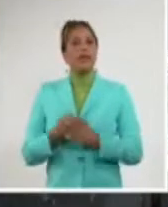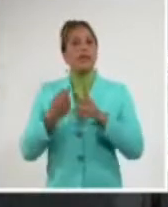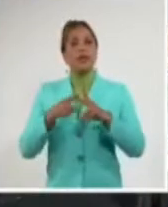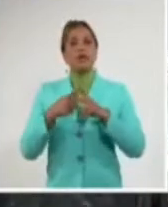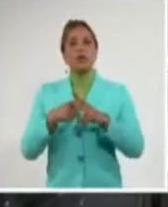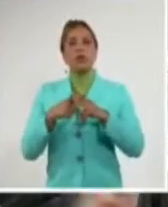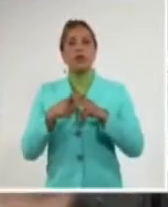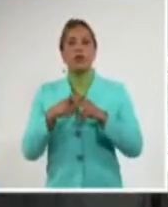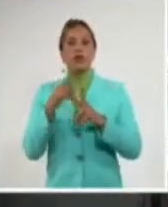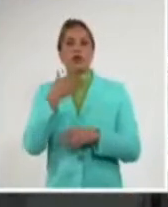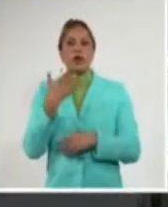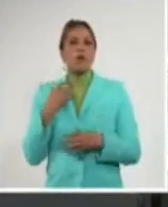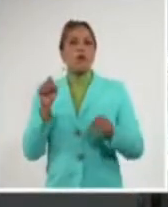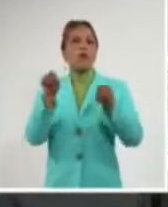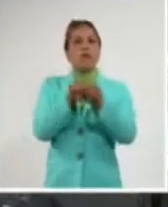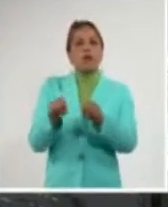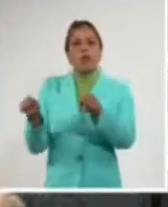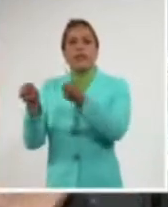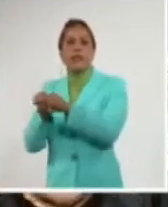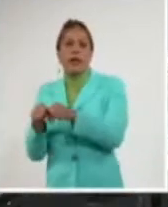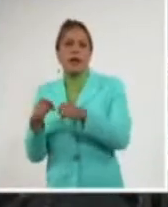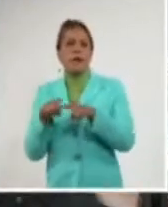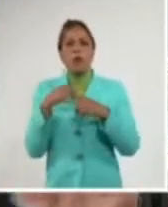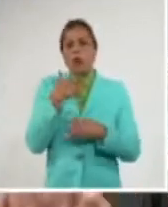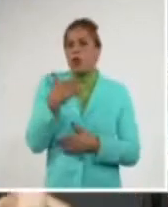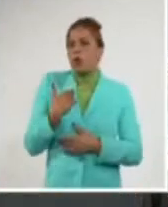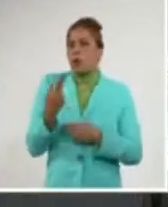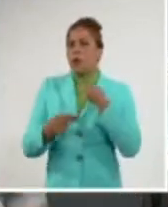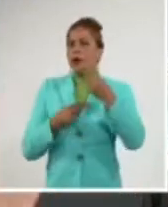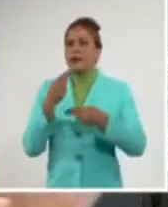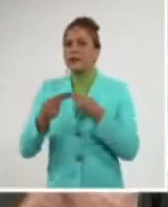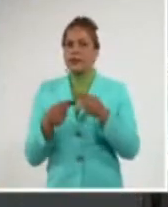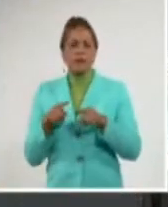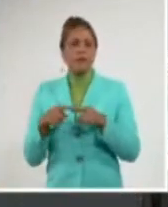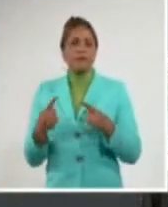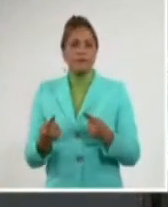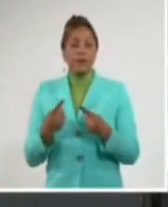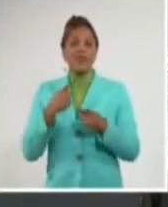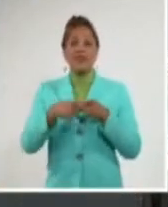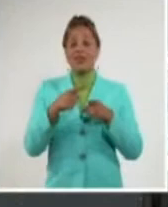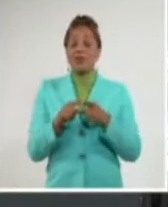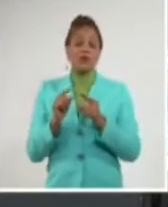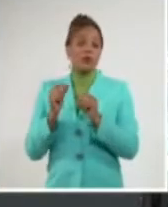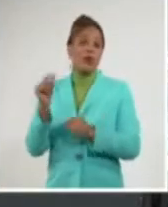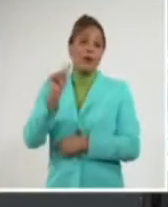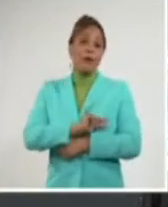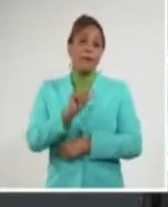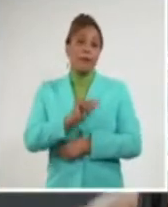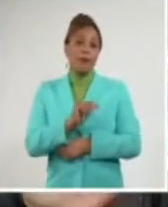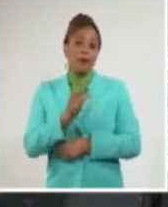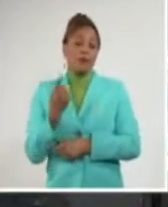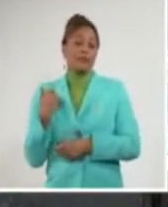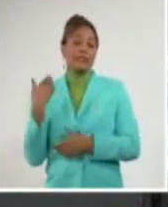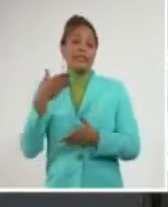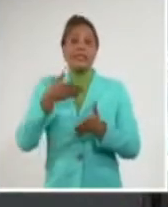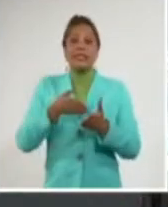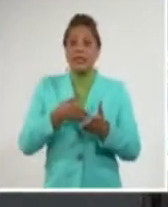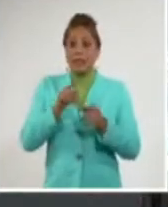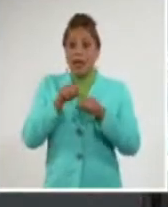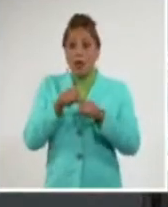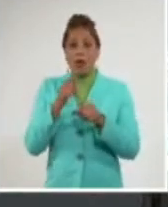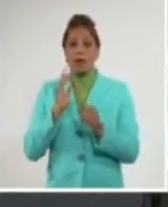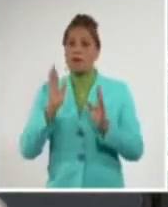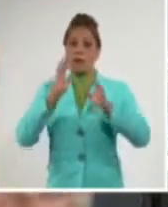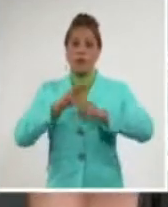es cómo conectamos, cómo interconectamos, cómo podemos hacer los recursos que han llegado hasta el momento y no solamente